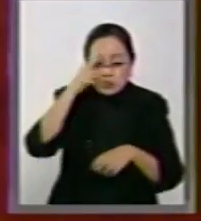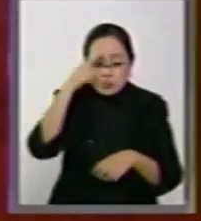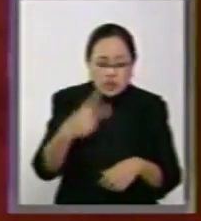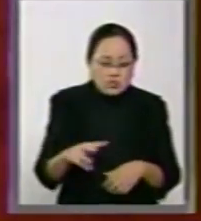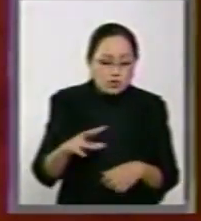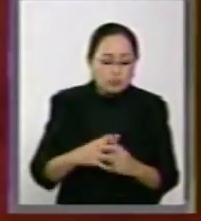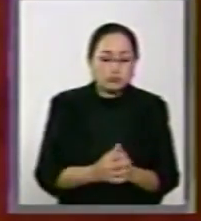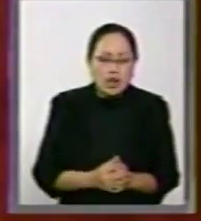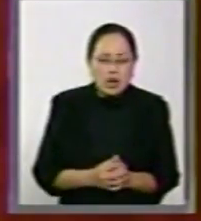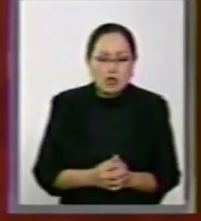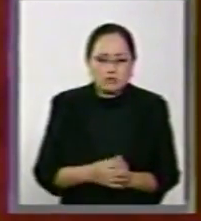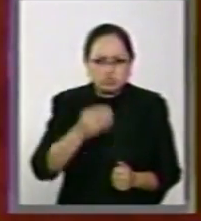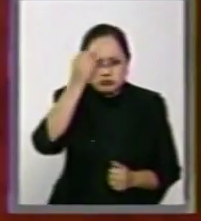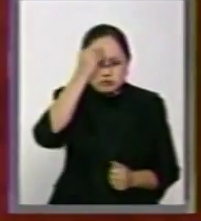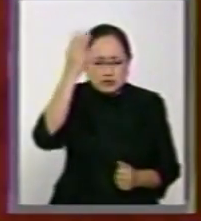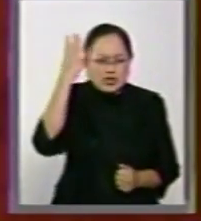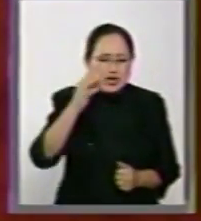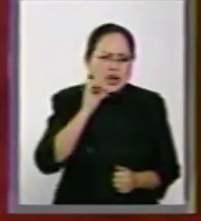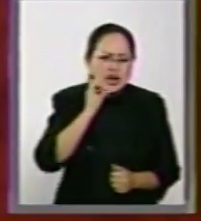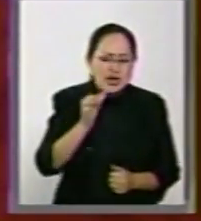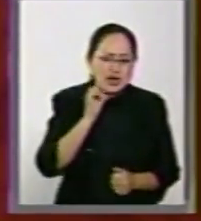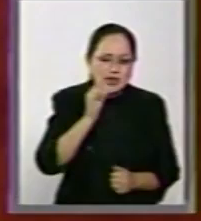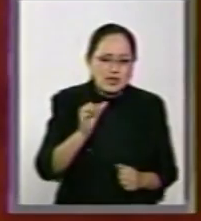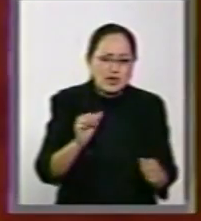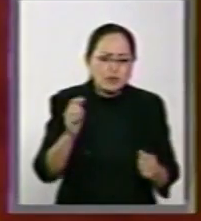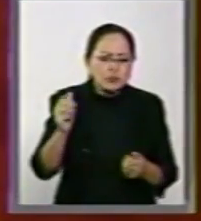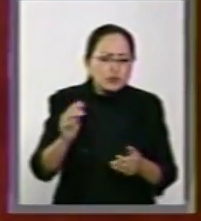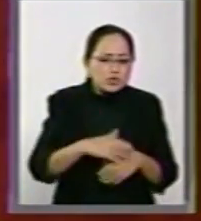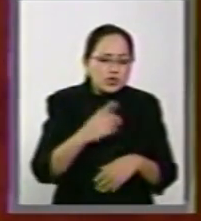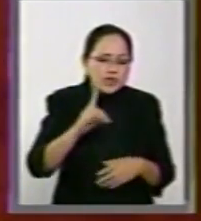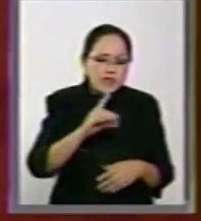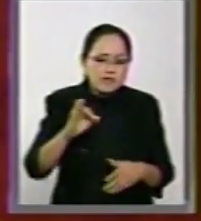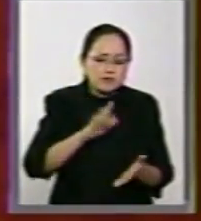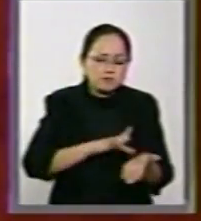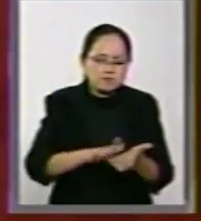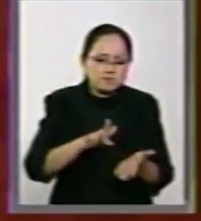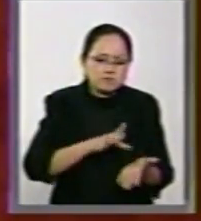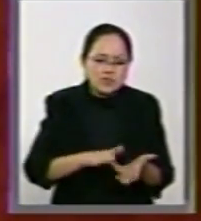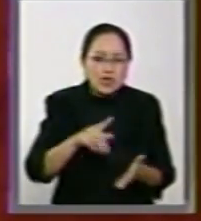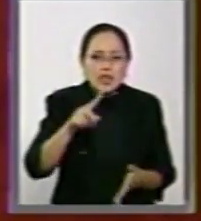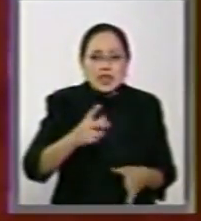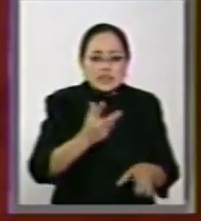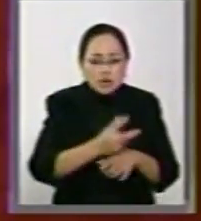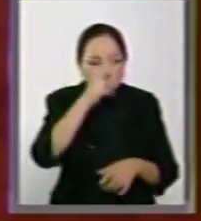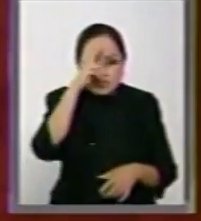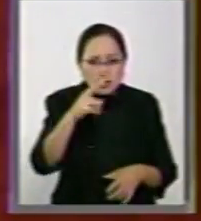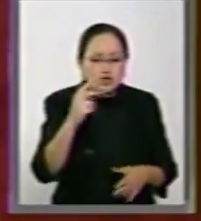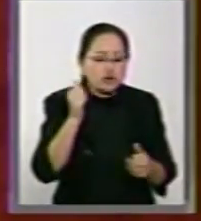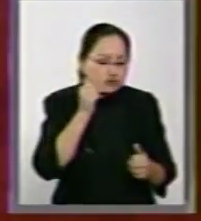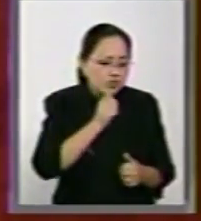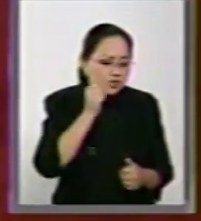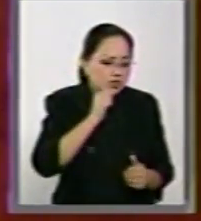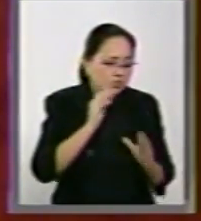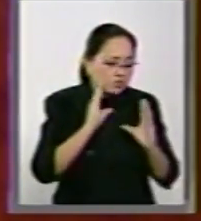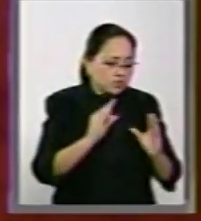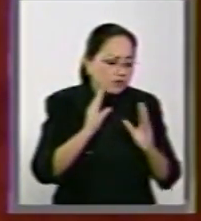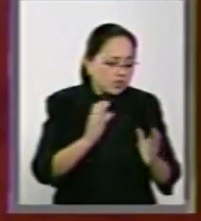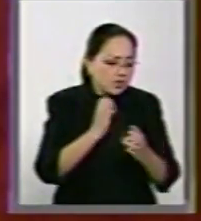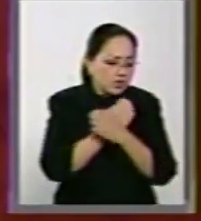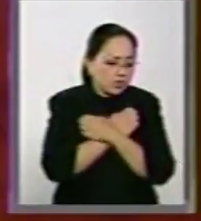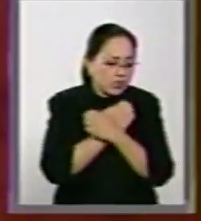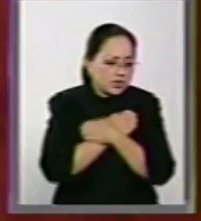¿Cómo olvidar que aquí, a los del Estado de México, se nos ha dado educación ¿Cómo olvidar